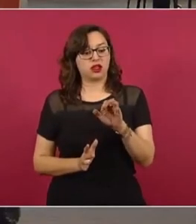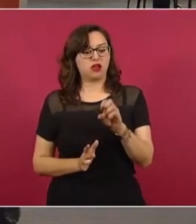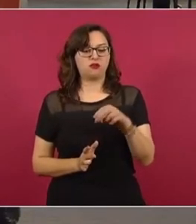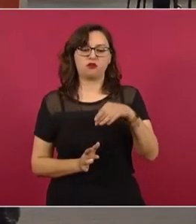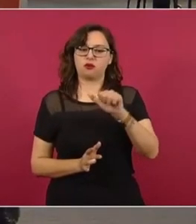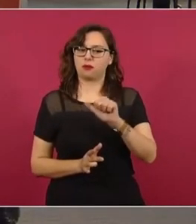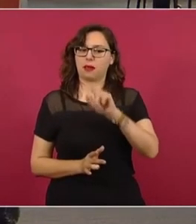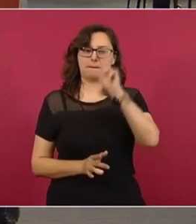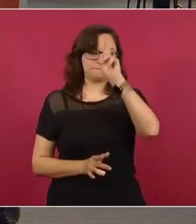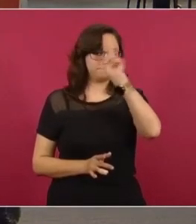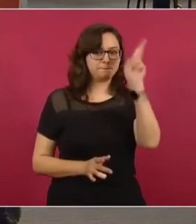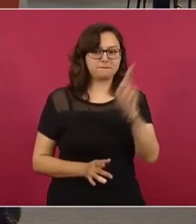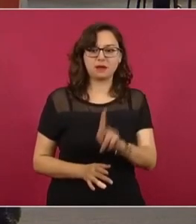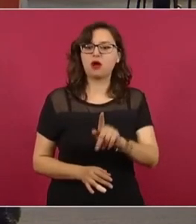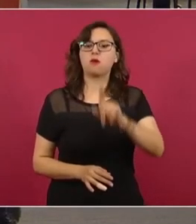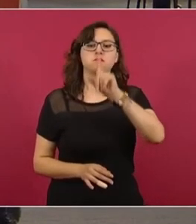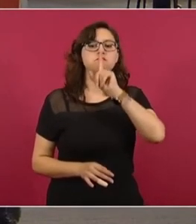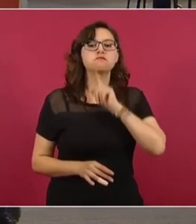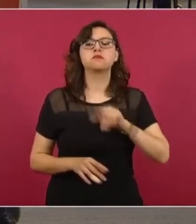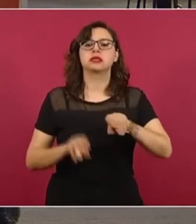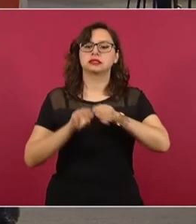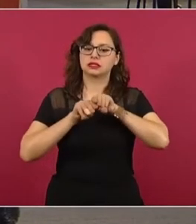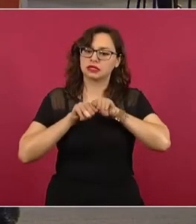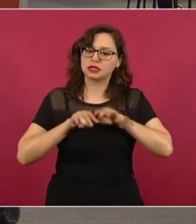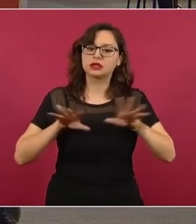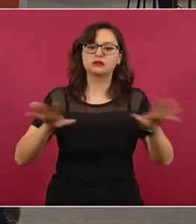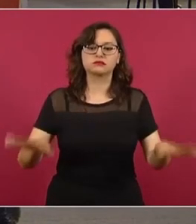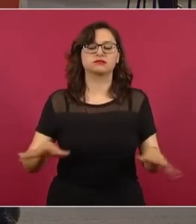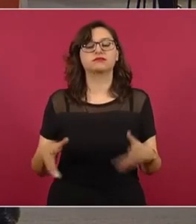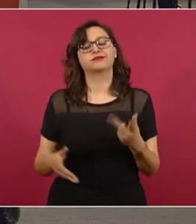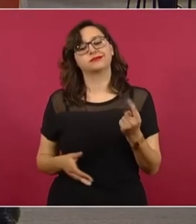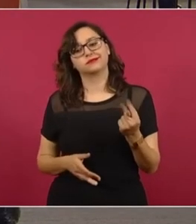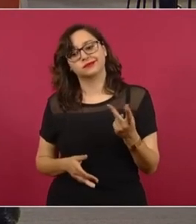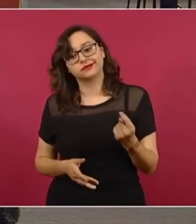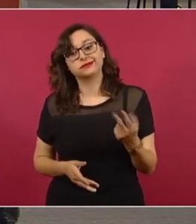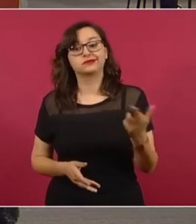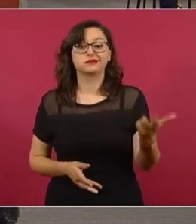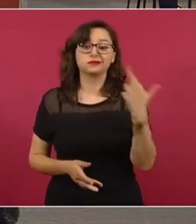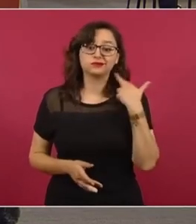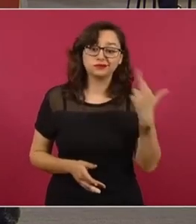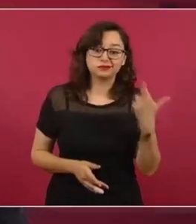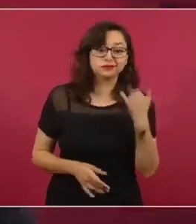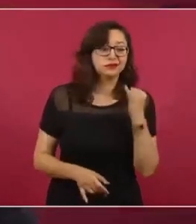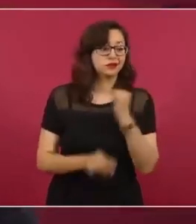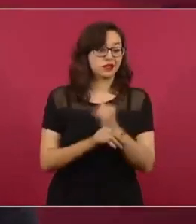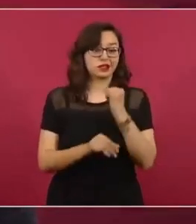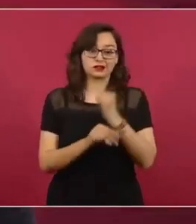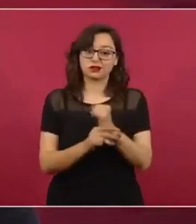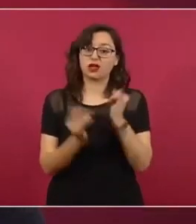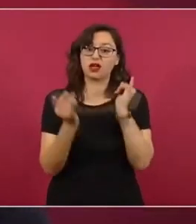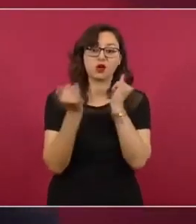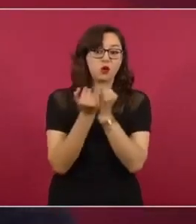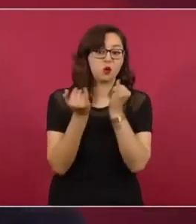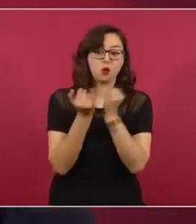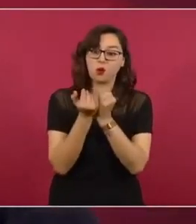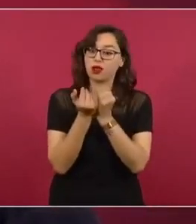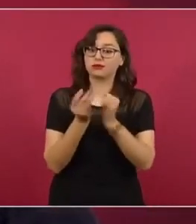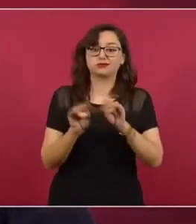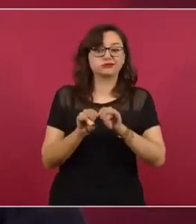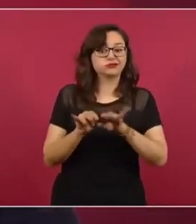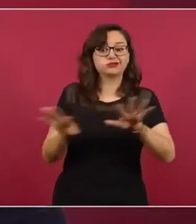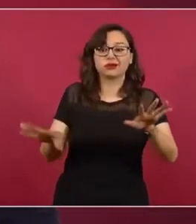otros que hicieron eco en televisión, radio y medios digitales. Este gobierno no persigue a